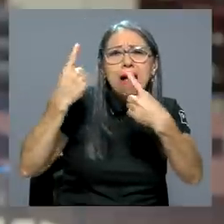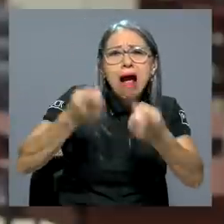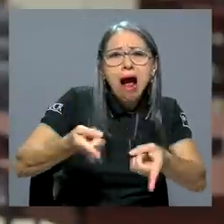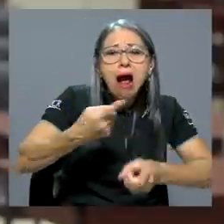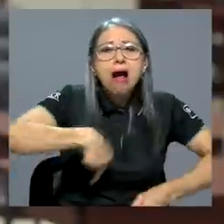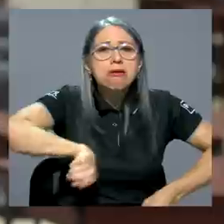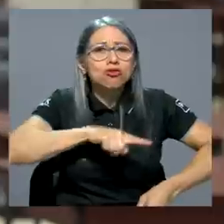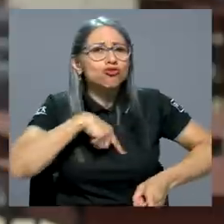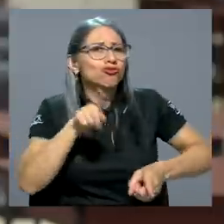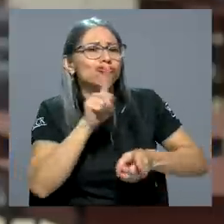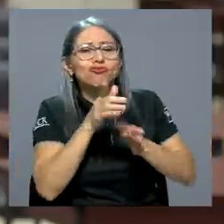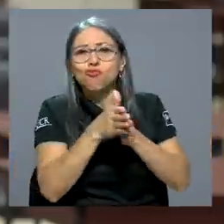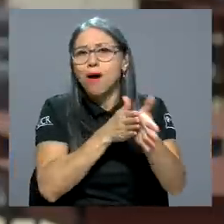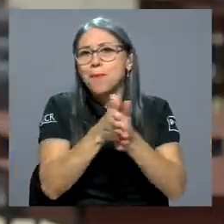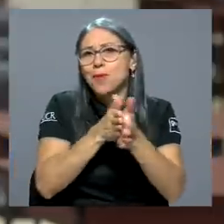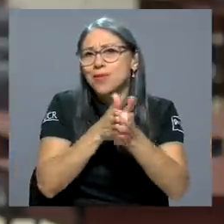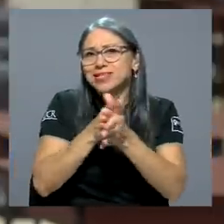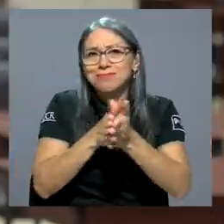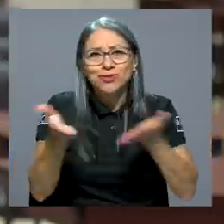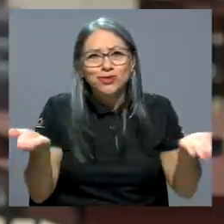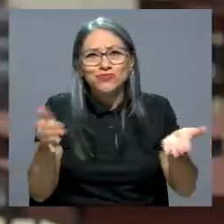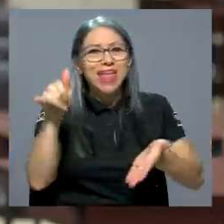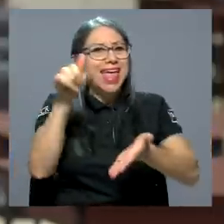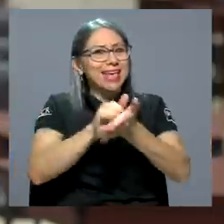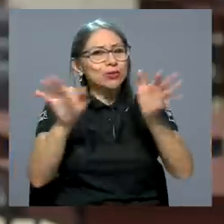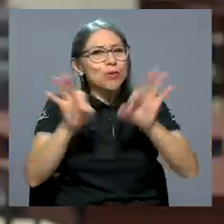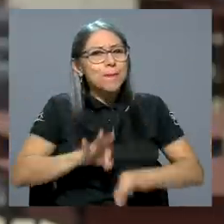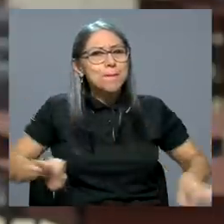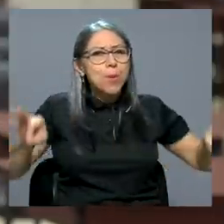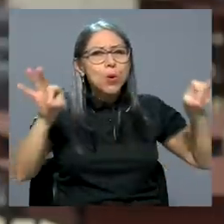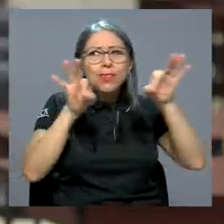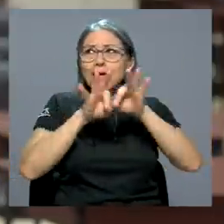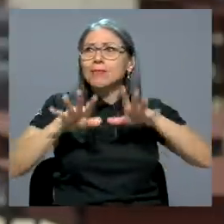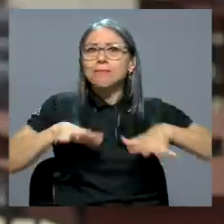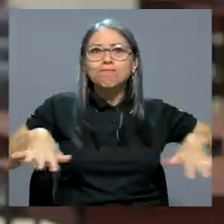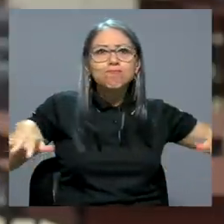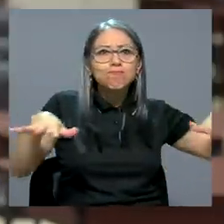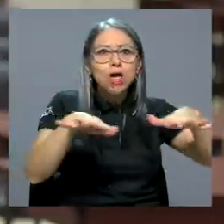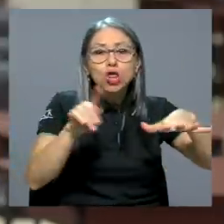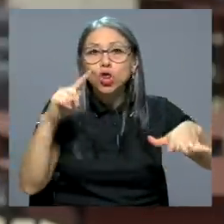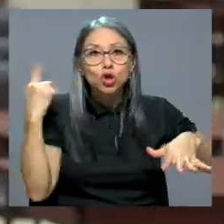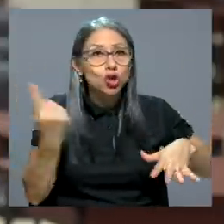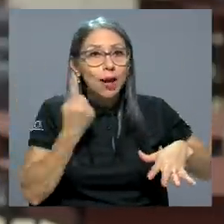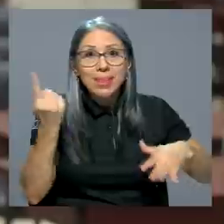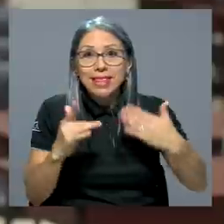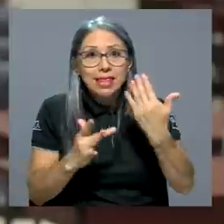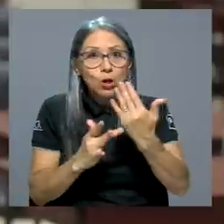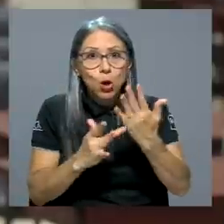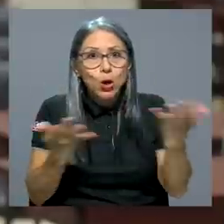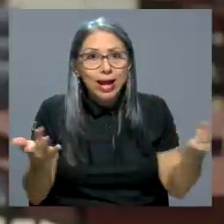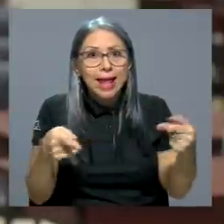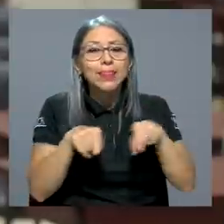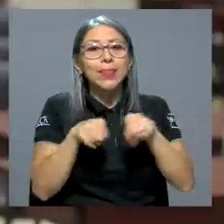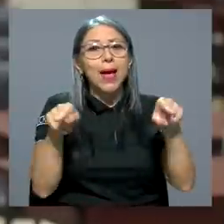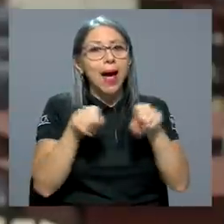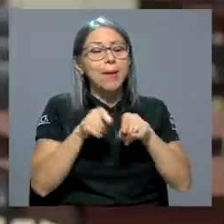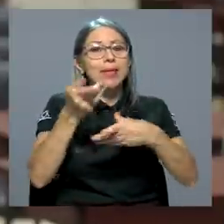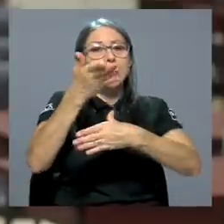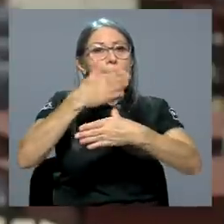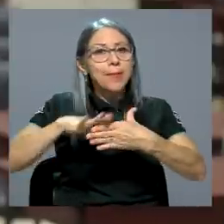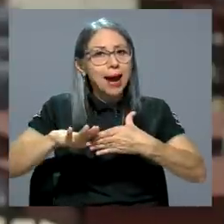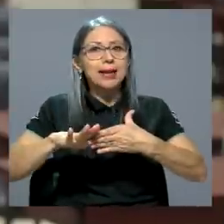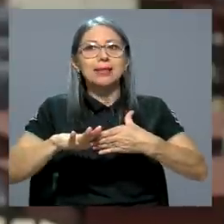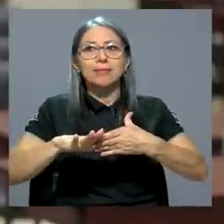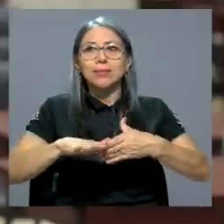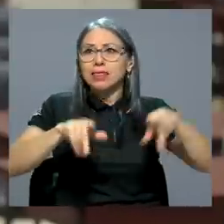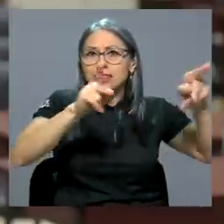aprovechamos esta importante infraestructura, no solamente en la parte tecnológica, sino también en la parte